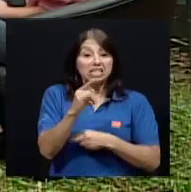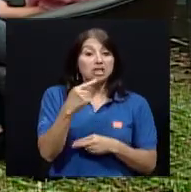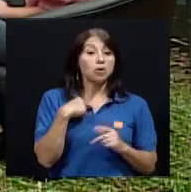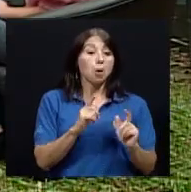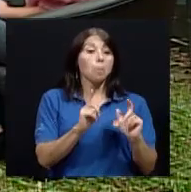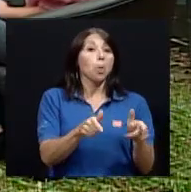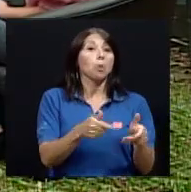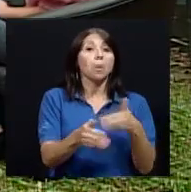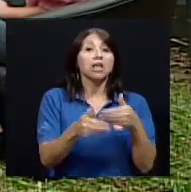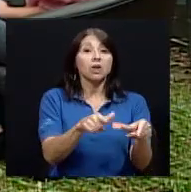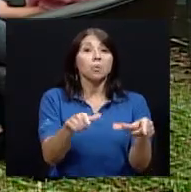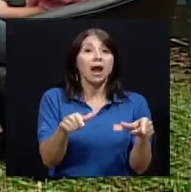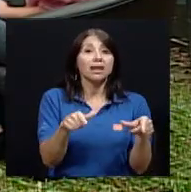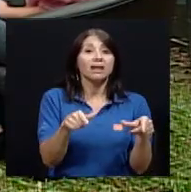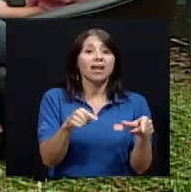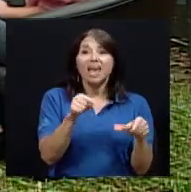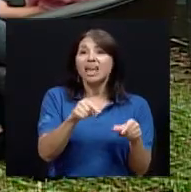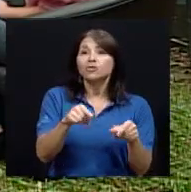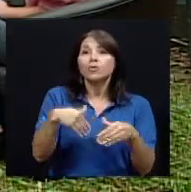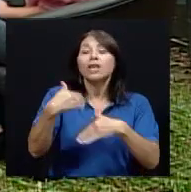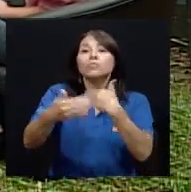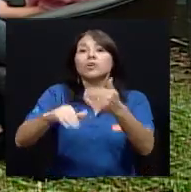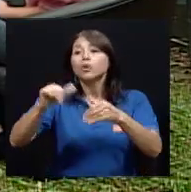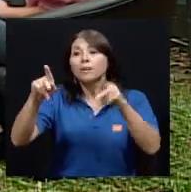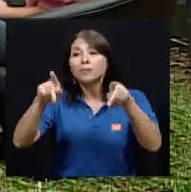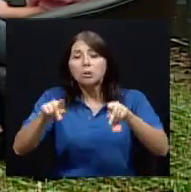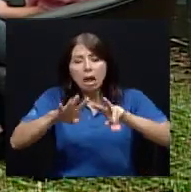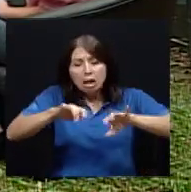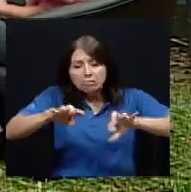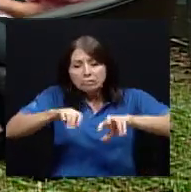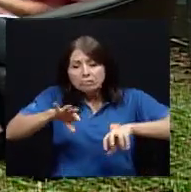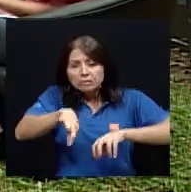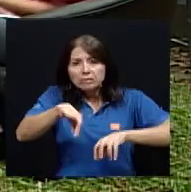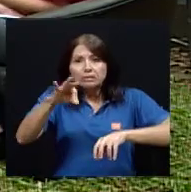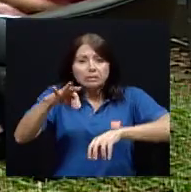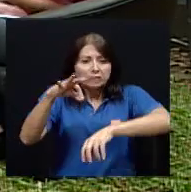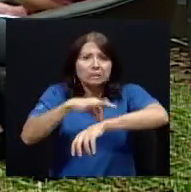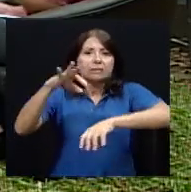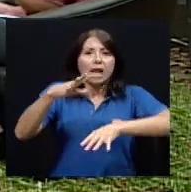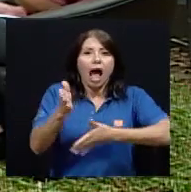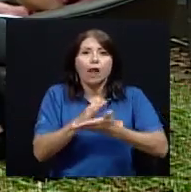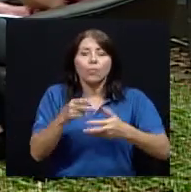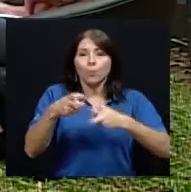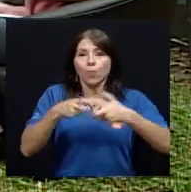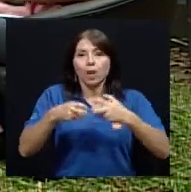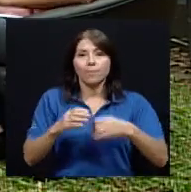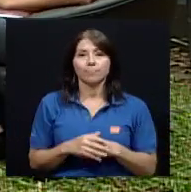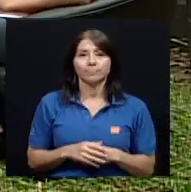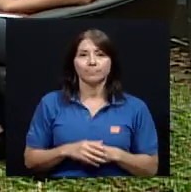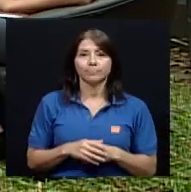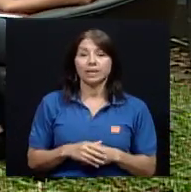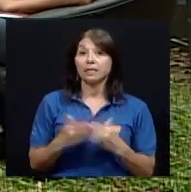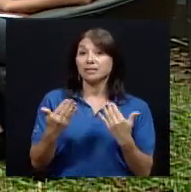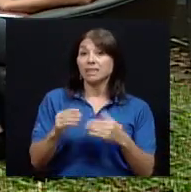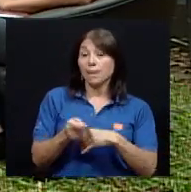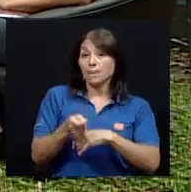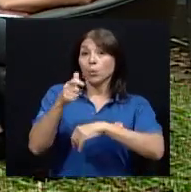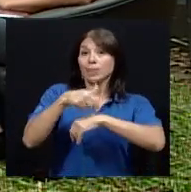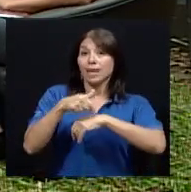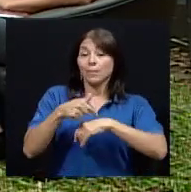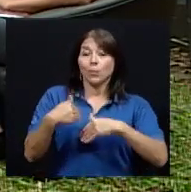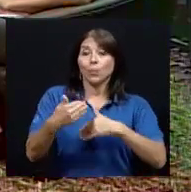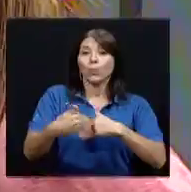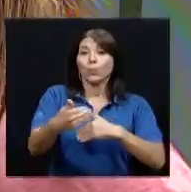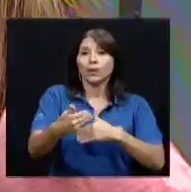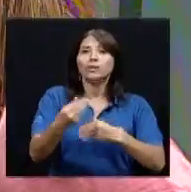botadero alguien puede abrir la bolsa se puede pinchar y eso es un gran problema nos quedan pocos minutos de esta conversación doctora y yo sí creo muy importante